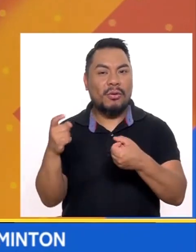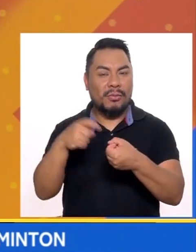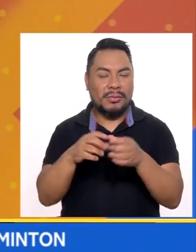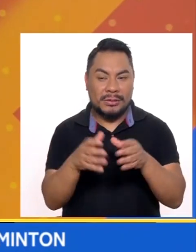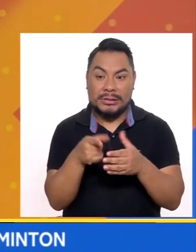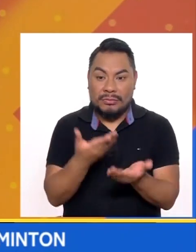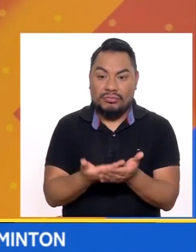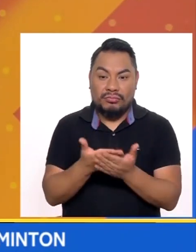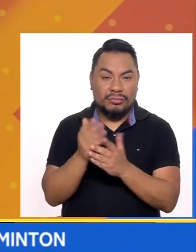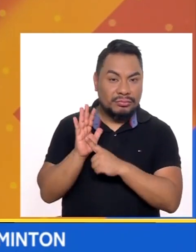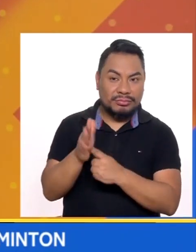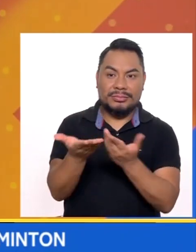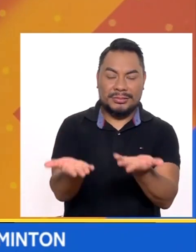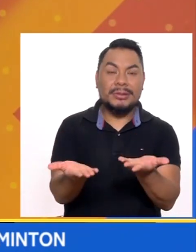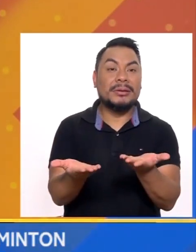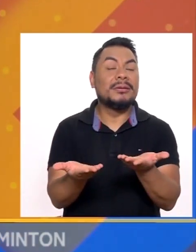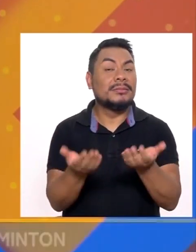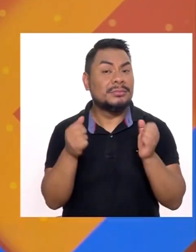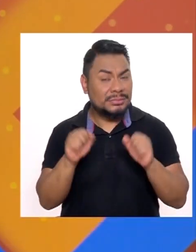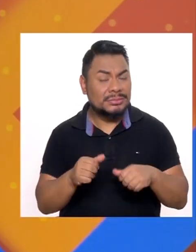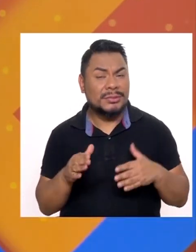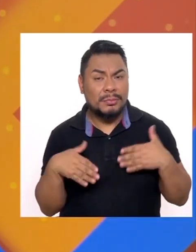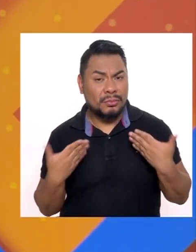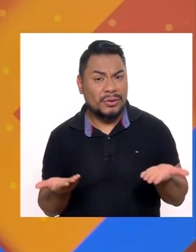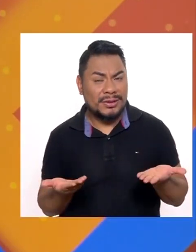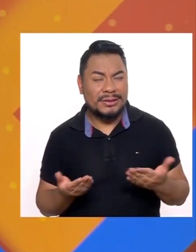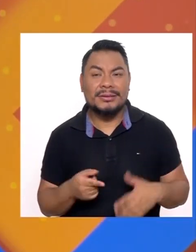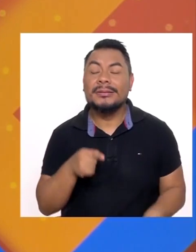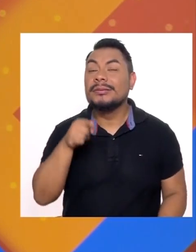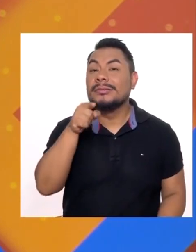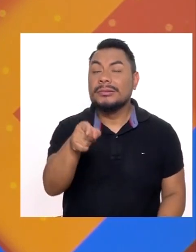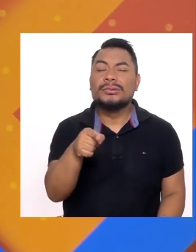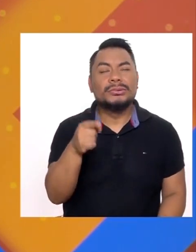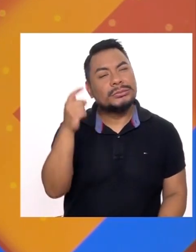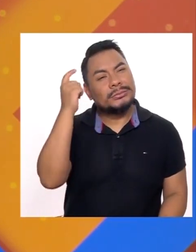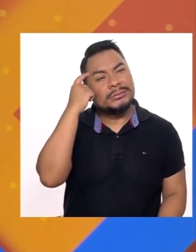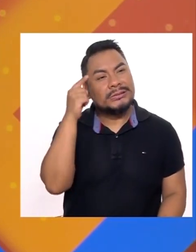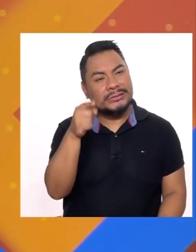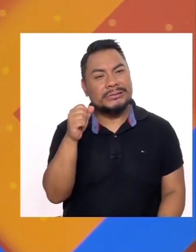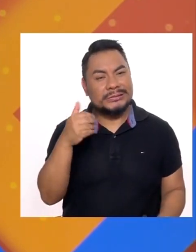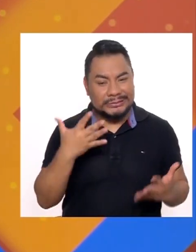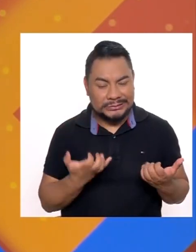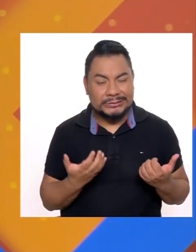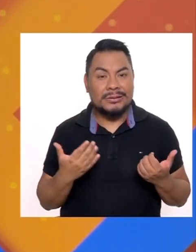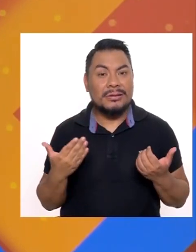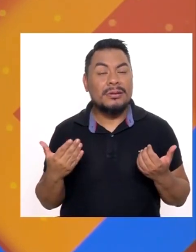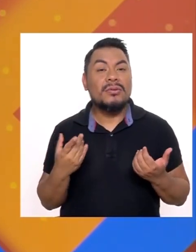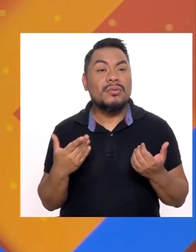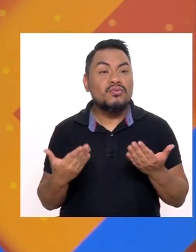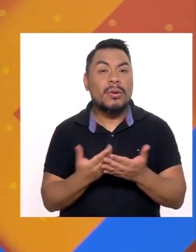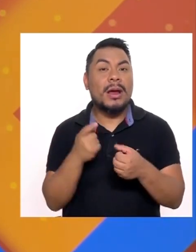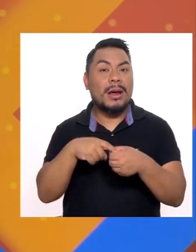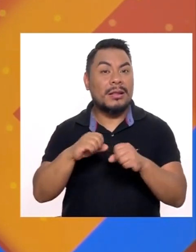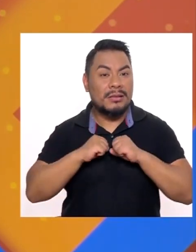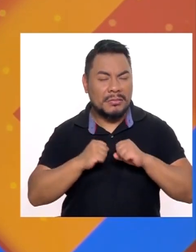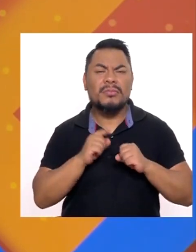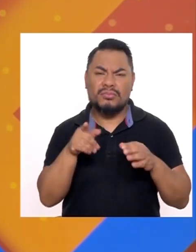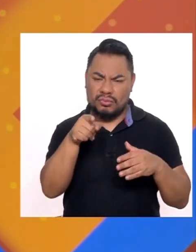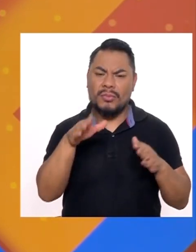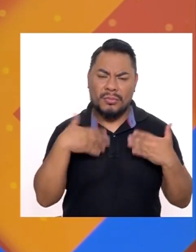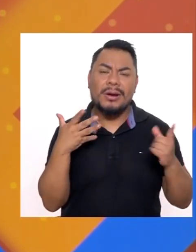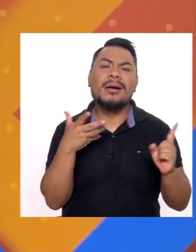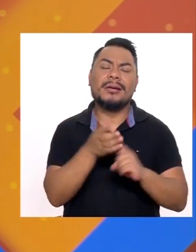Y Que, o sea, si tú te planteas Y quieres empezar un deporte O sea, lo puedes lograr No